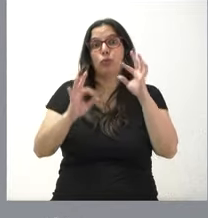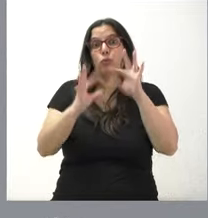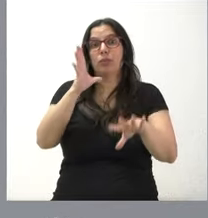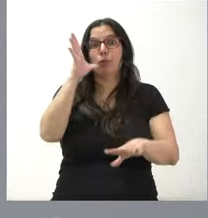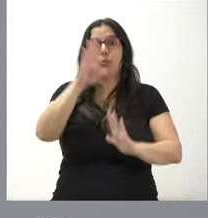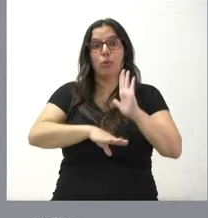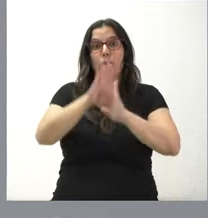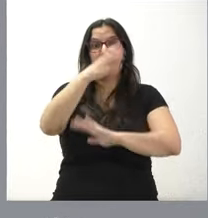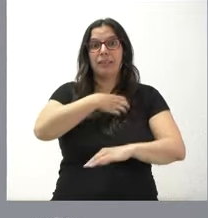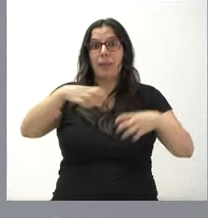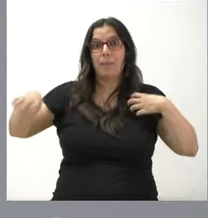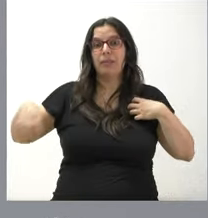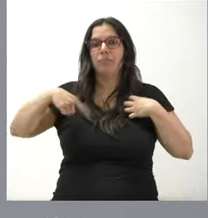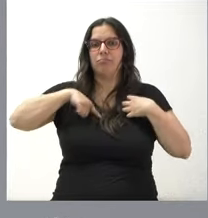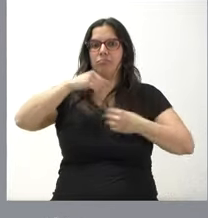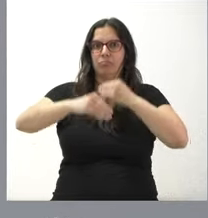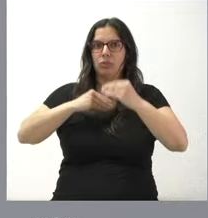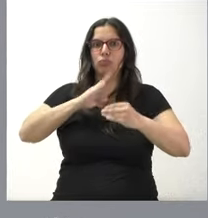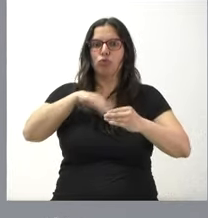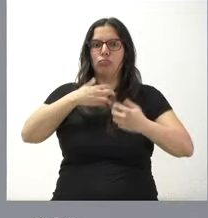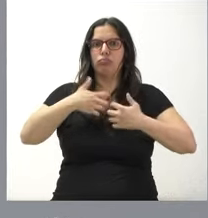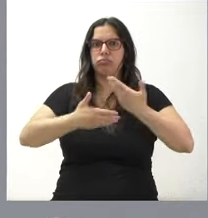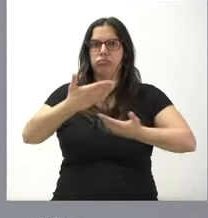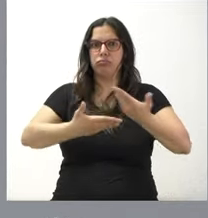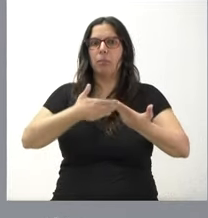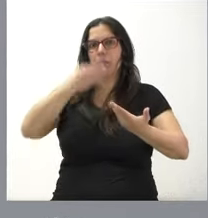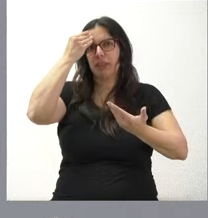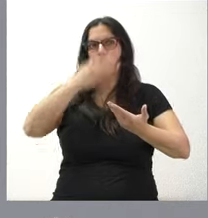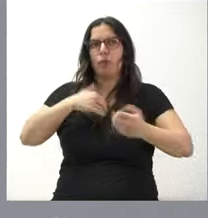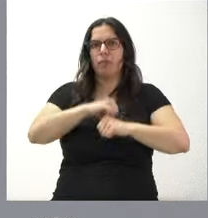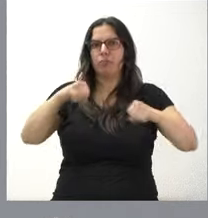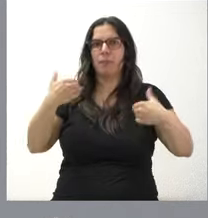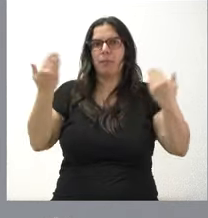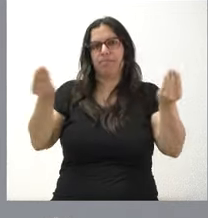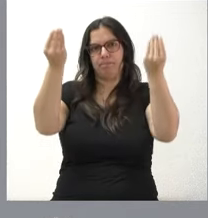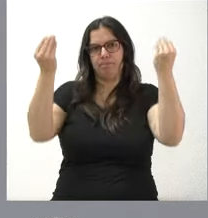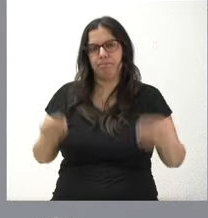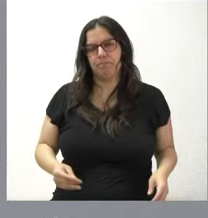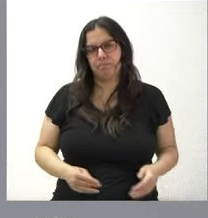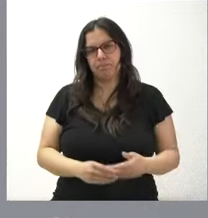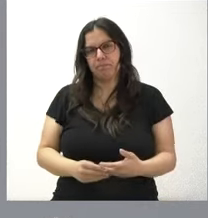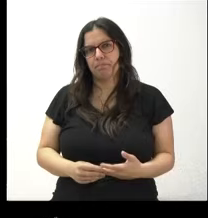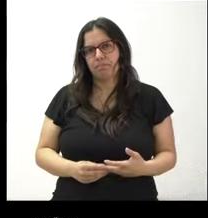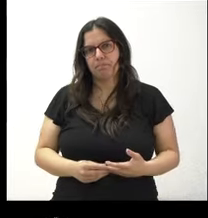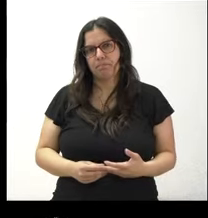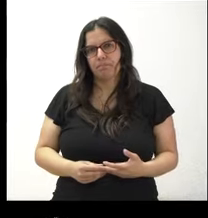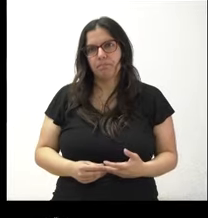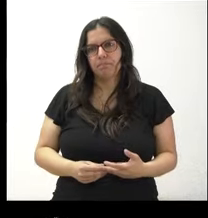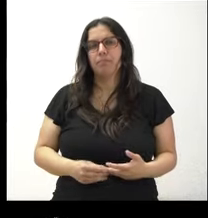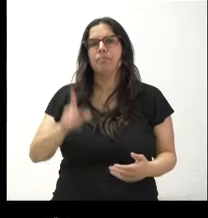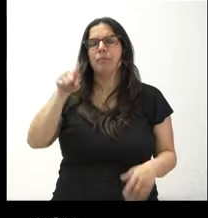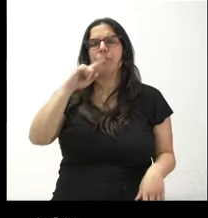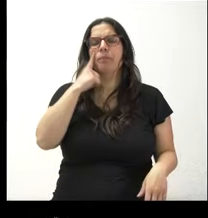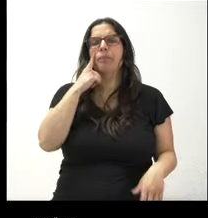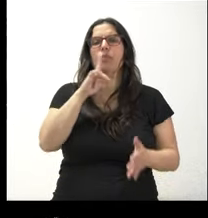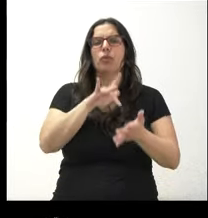un programa de trasplantes que hemos desarrollado y que funciona adecuadamente y que creemos que podemos seguir fortaleciendo y mejorando. Hemos conocido que hay una